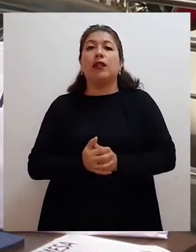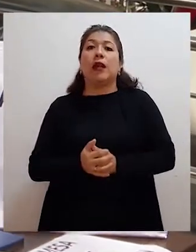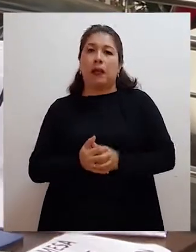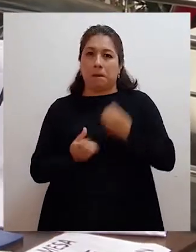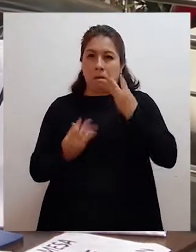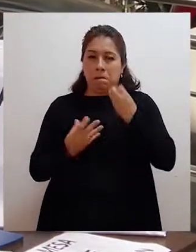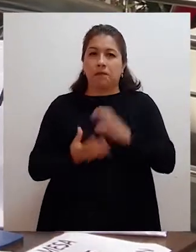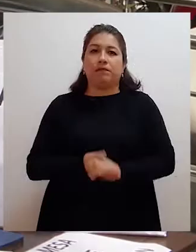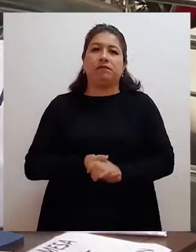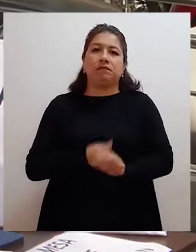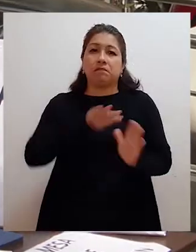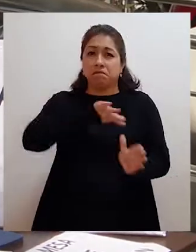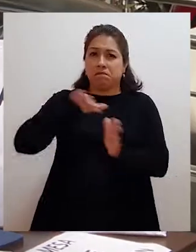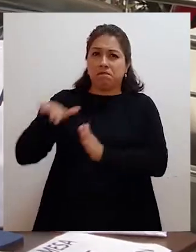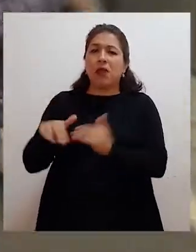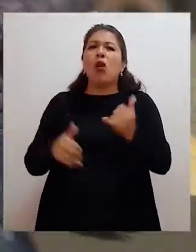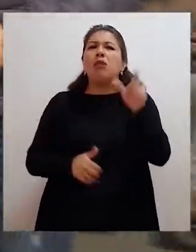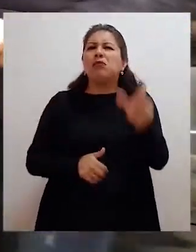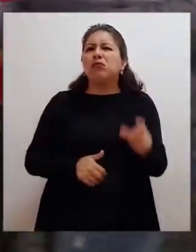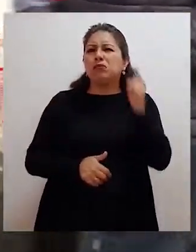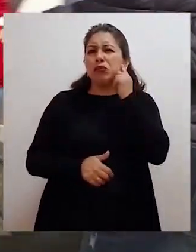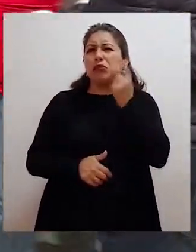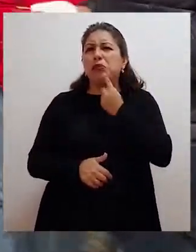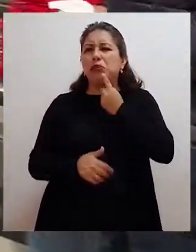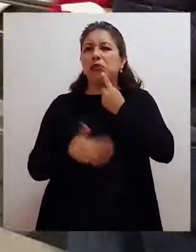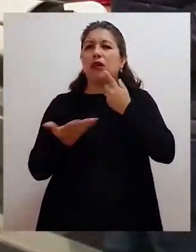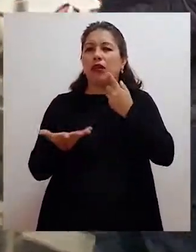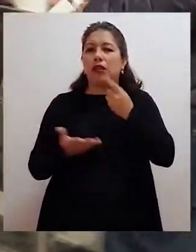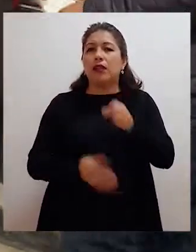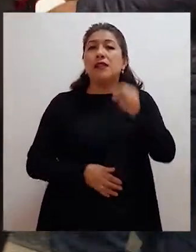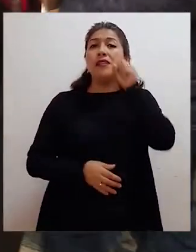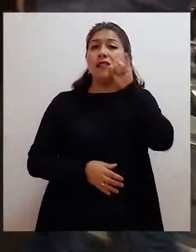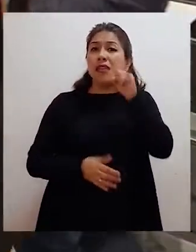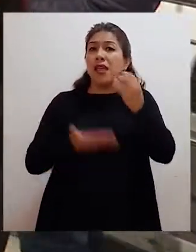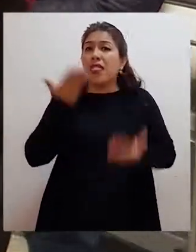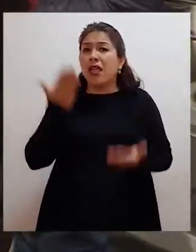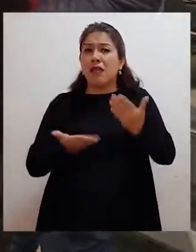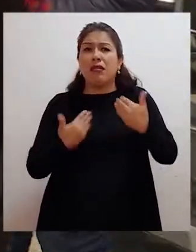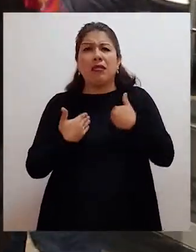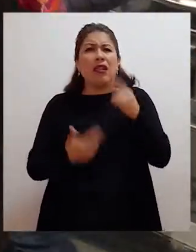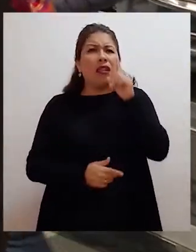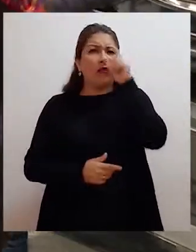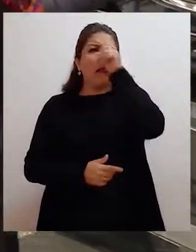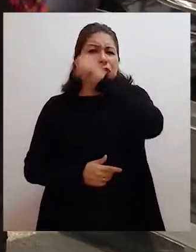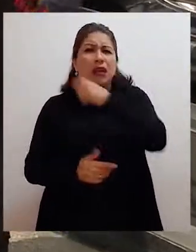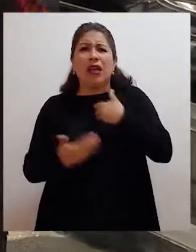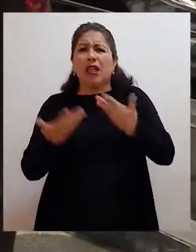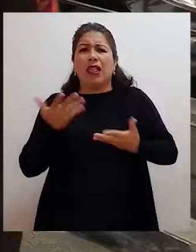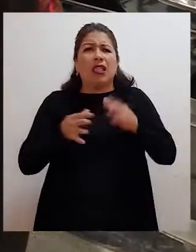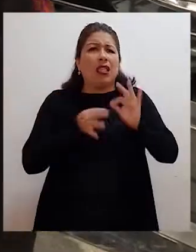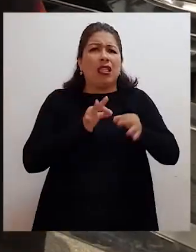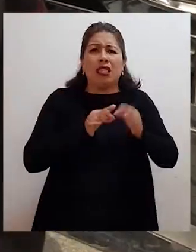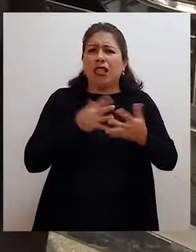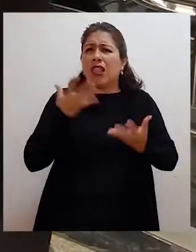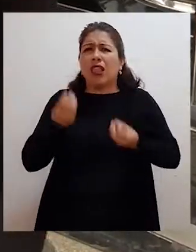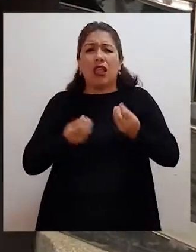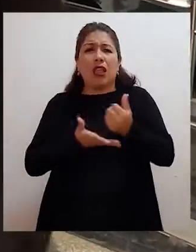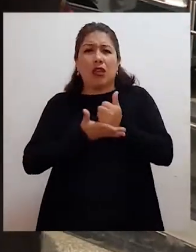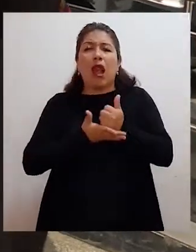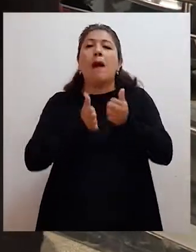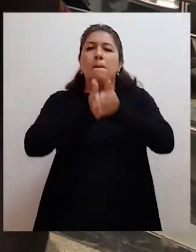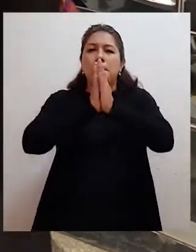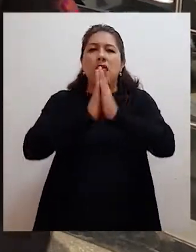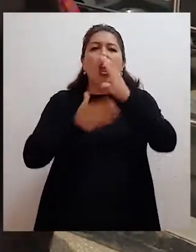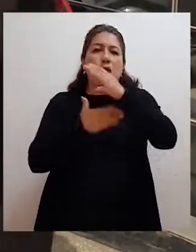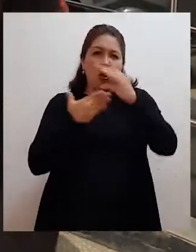si hubiera una dificultad en este caso, pueden solicitar al CONADIS una especialista en